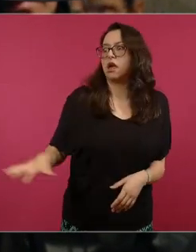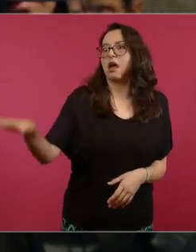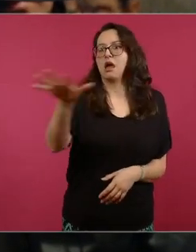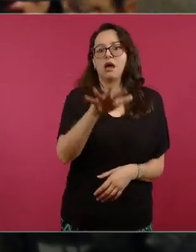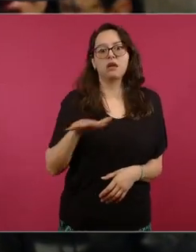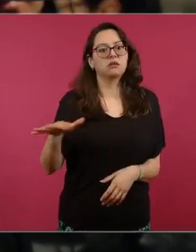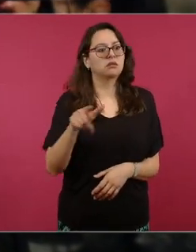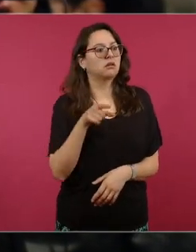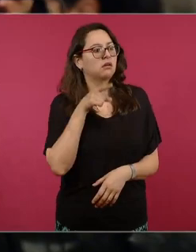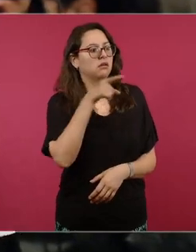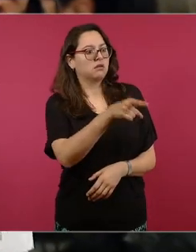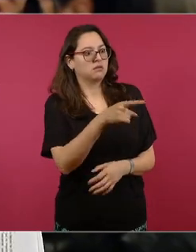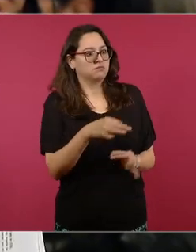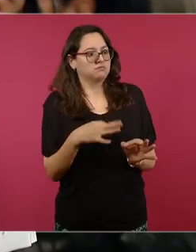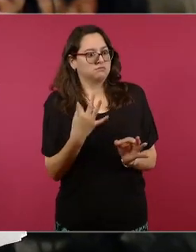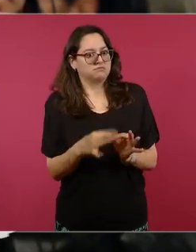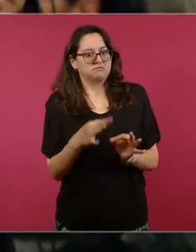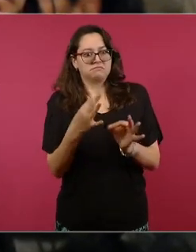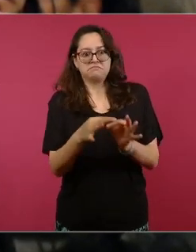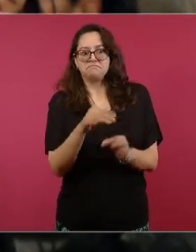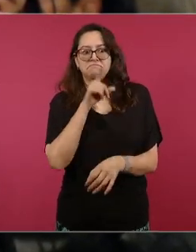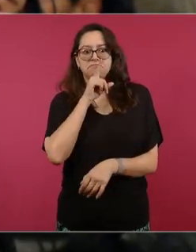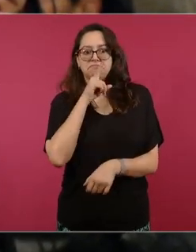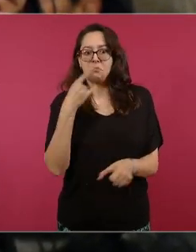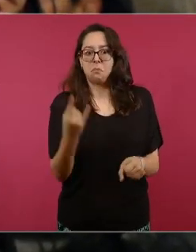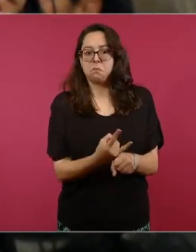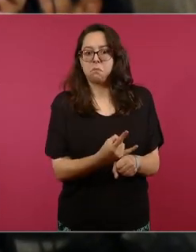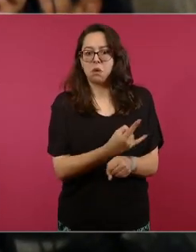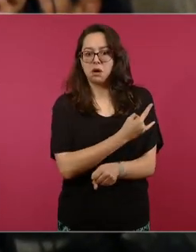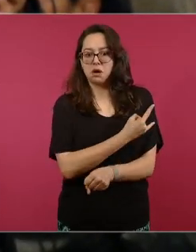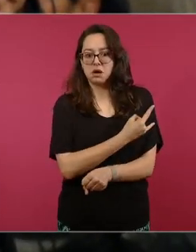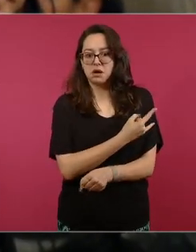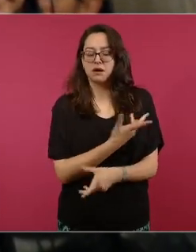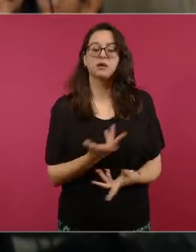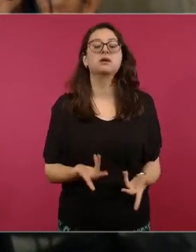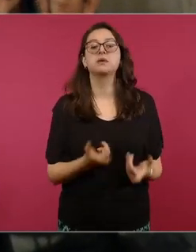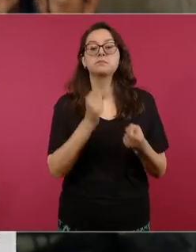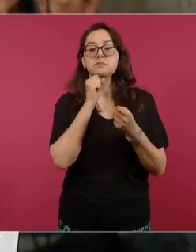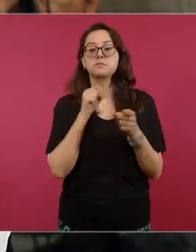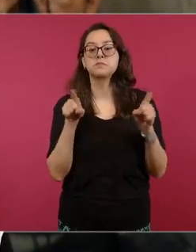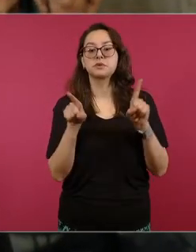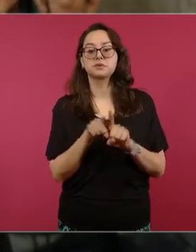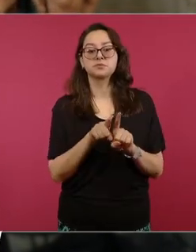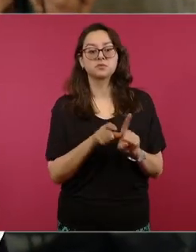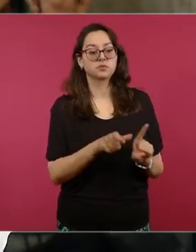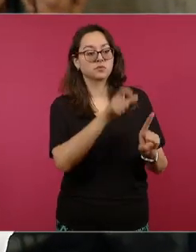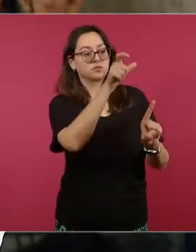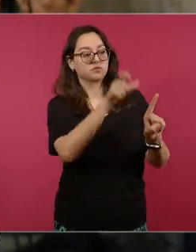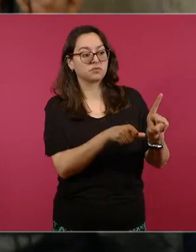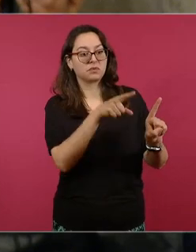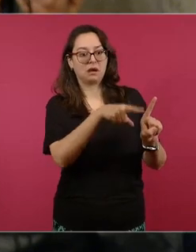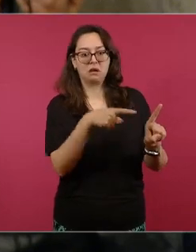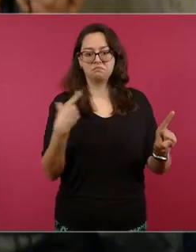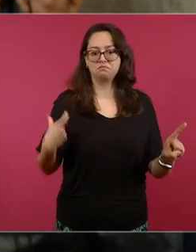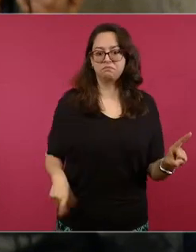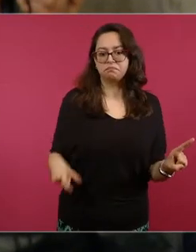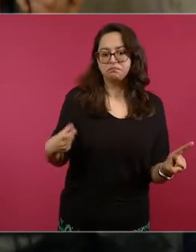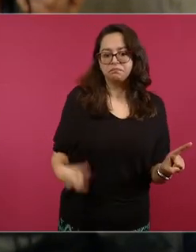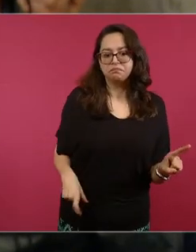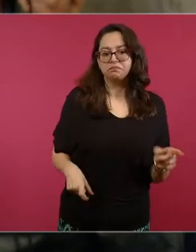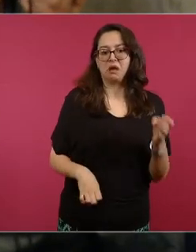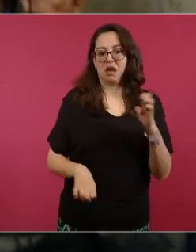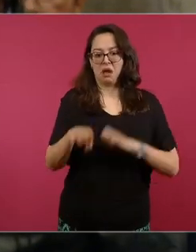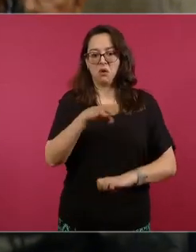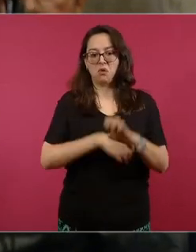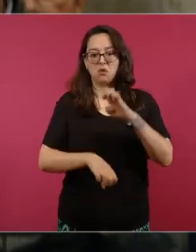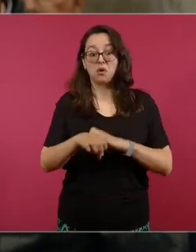obligaciones tributarias sino porque se trata de un personaje del poder económico y del poder